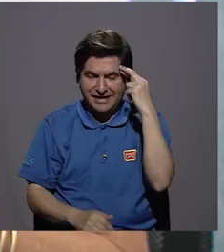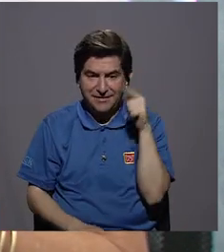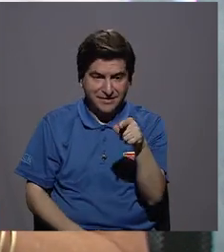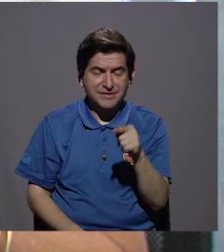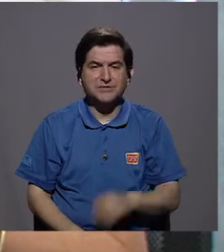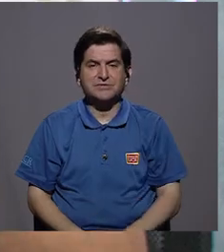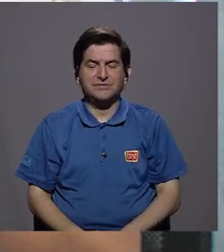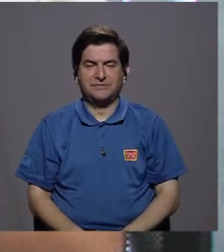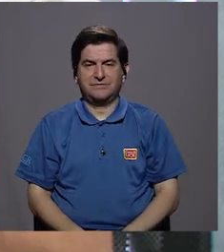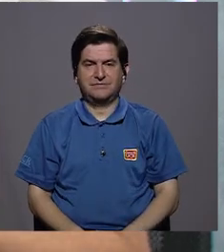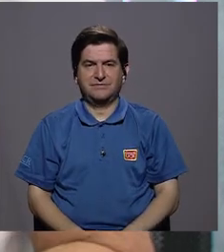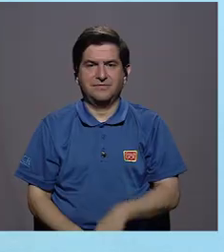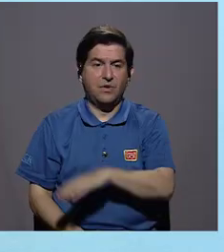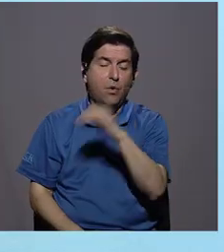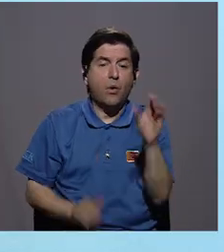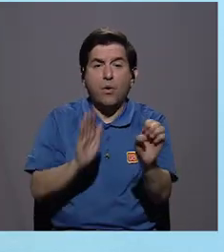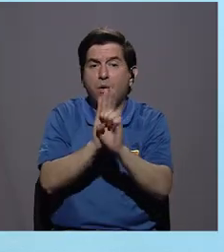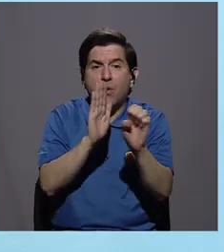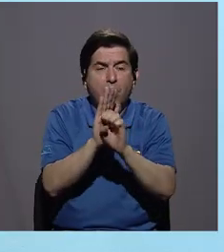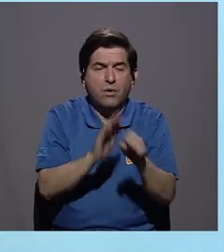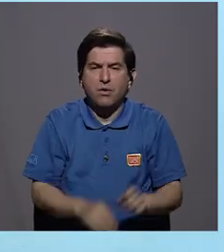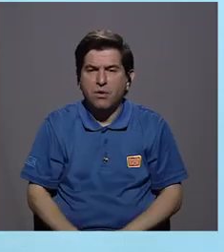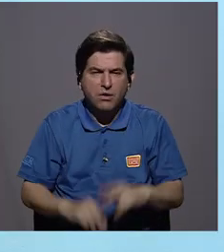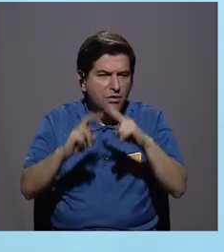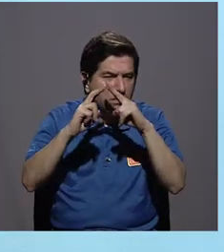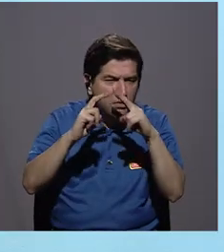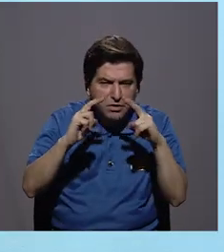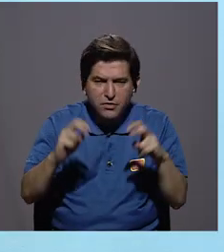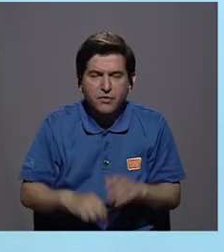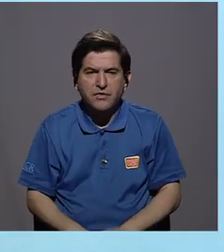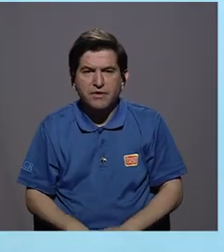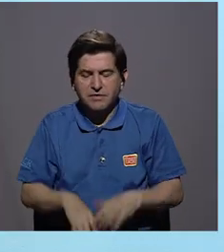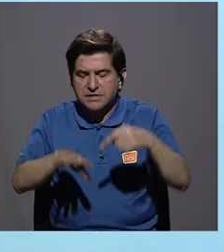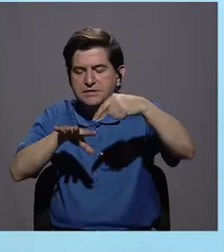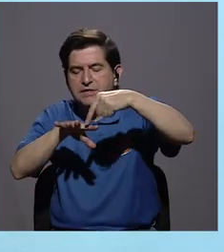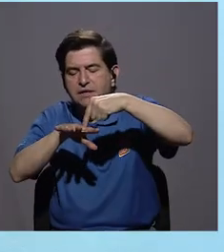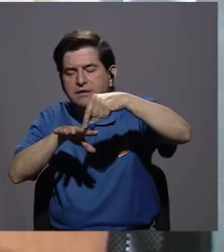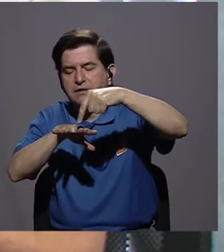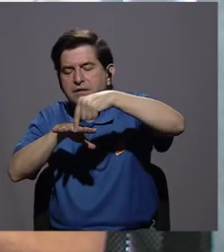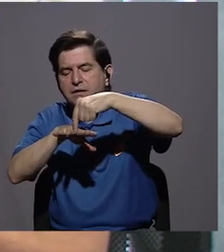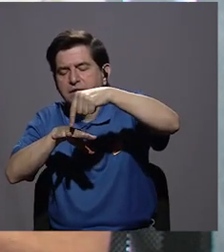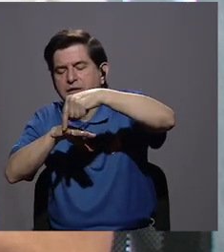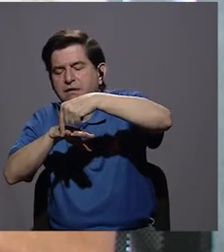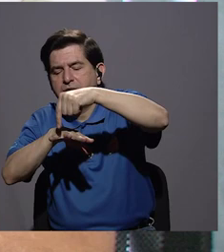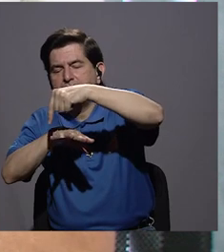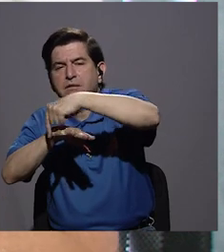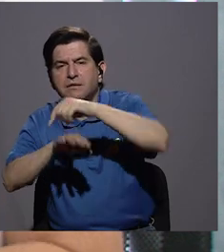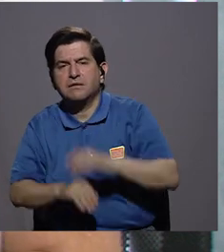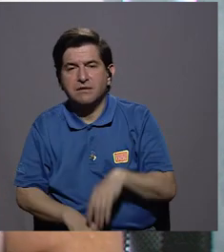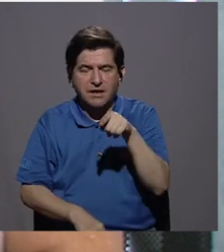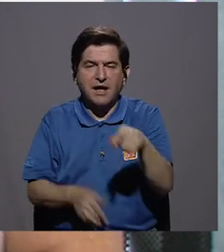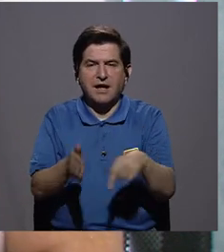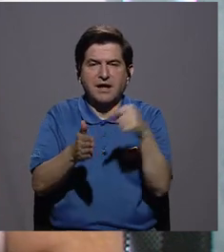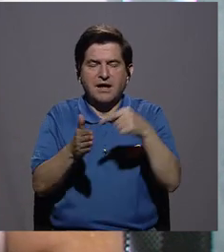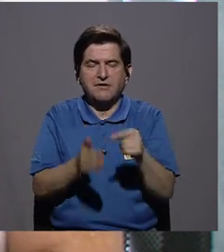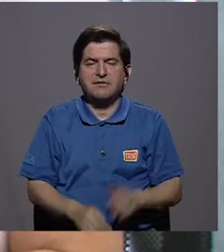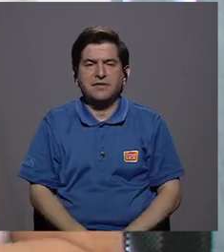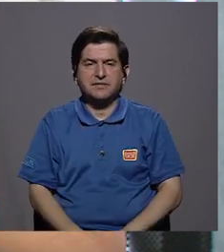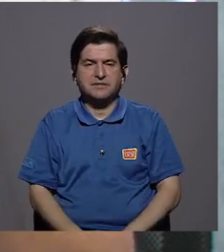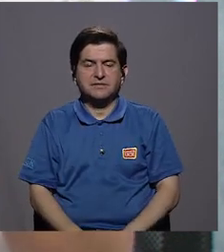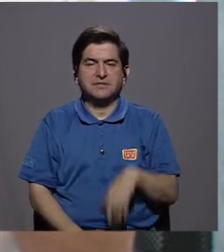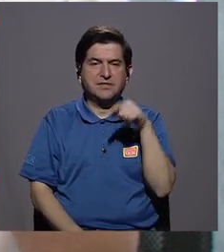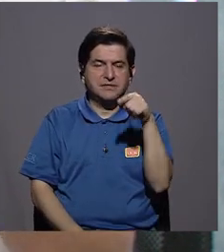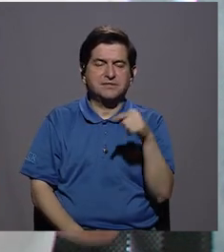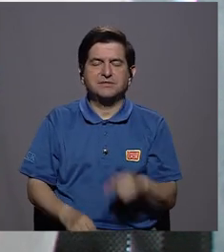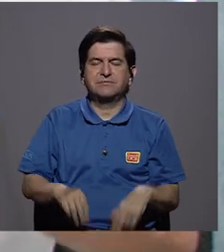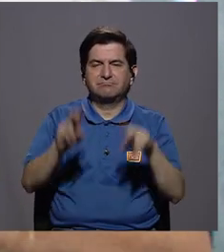callosidad. O, por ejemplo, que no revisan los deditos, entre los deditos que se hacen honguitos, por ejemplo,